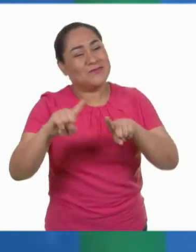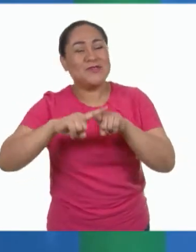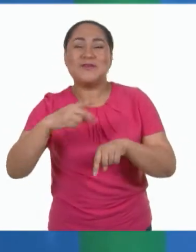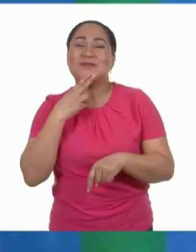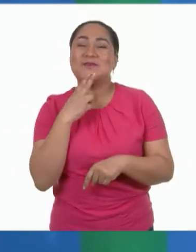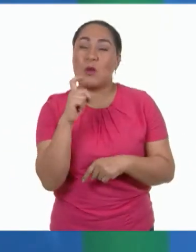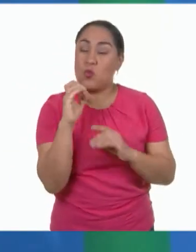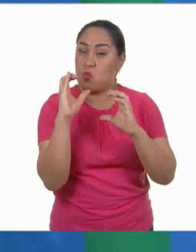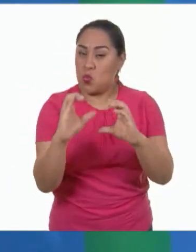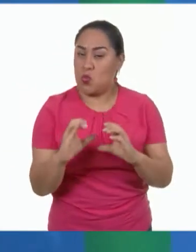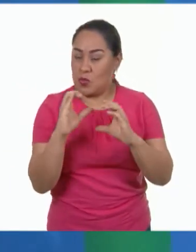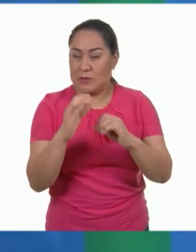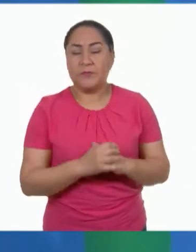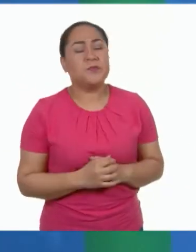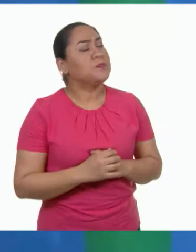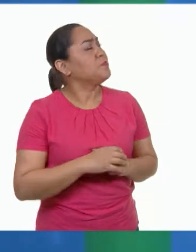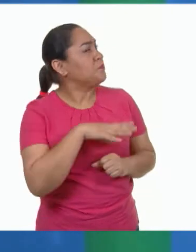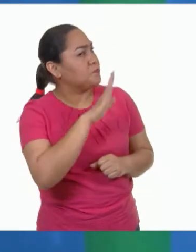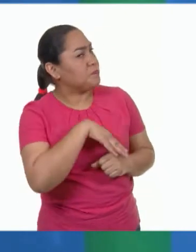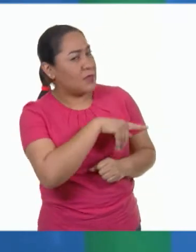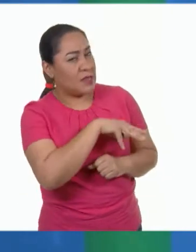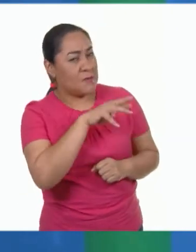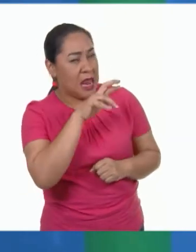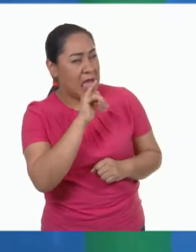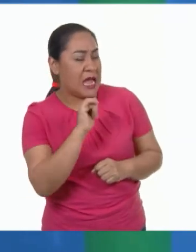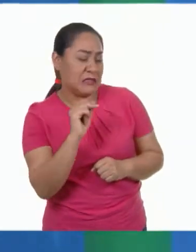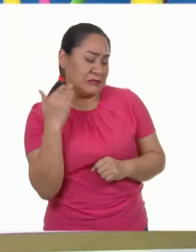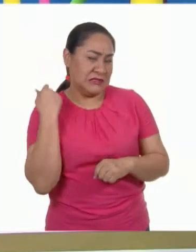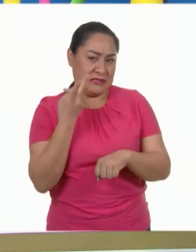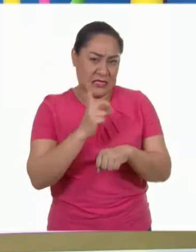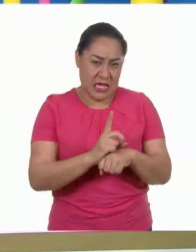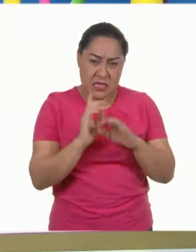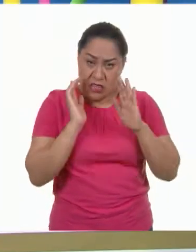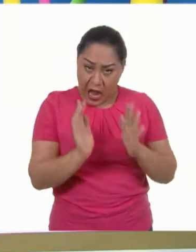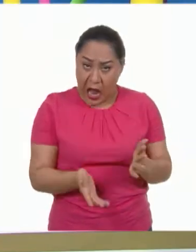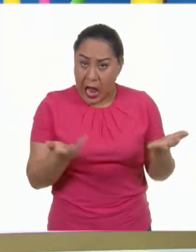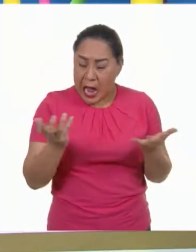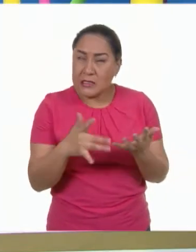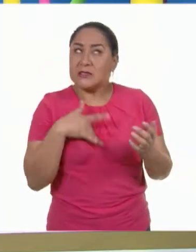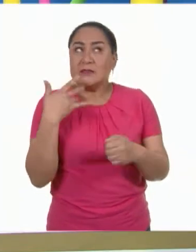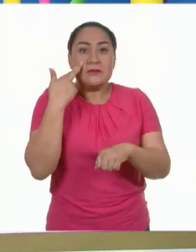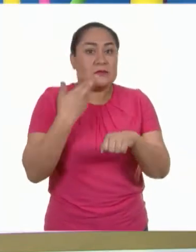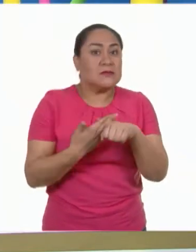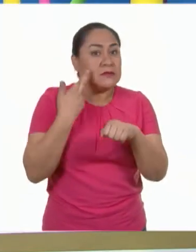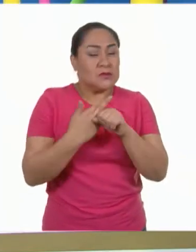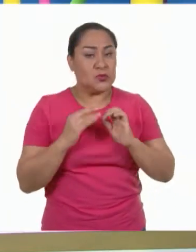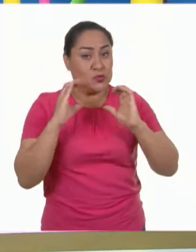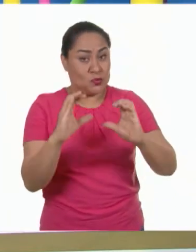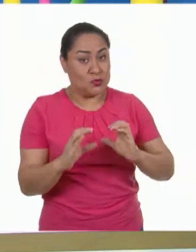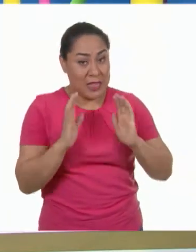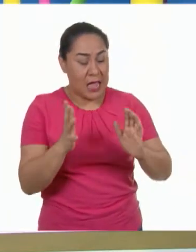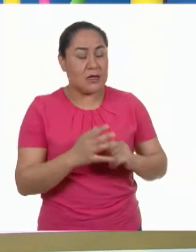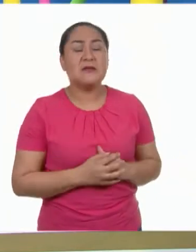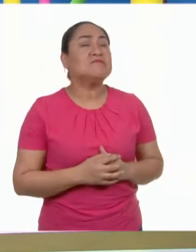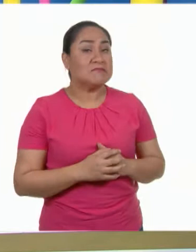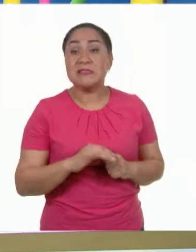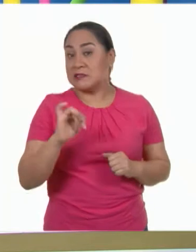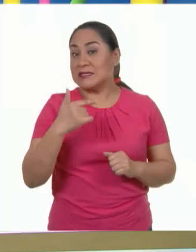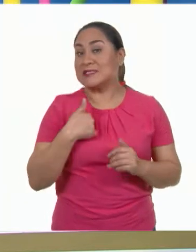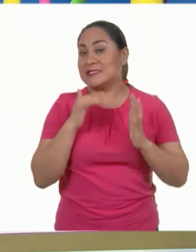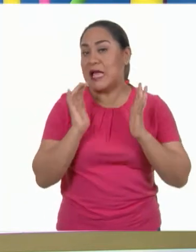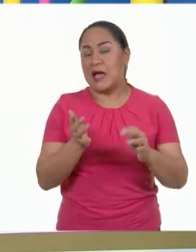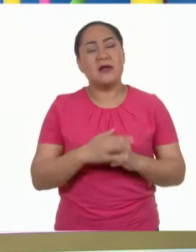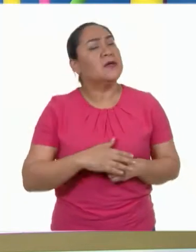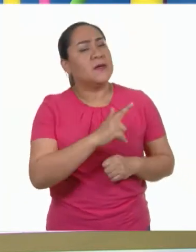María, ¿intentaste llevarlas a cabo en este par de días? Sí, sí, sí lo hice. ¿Y cómo te fue con eso?